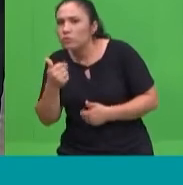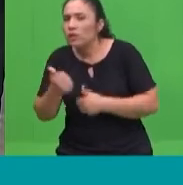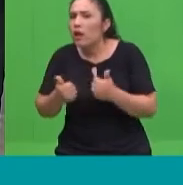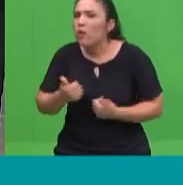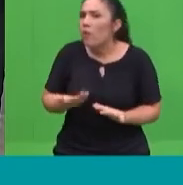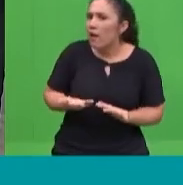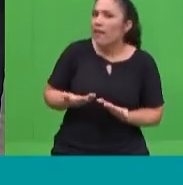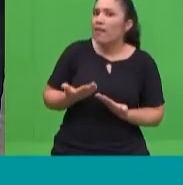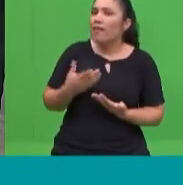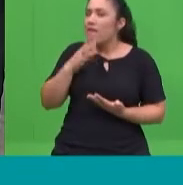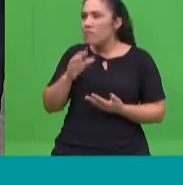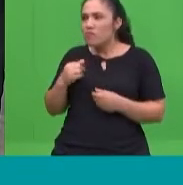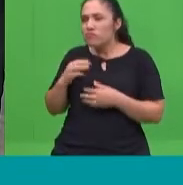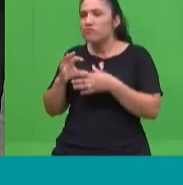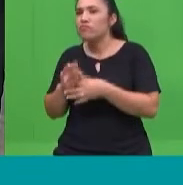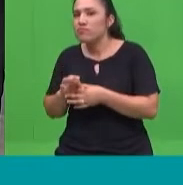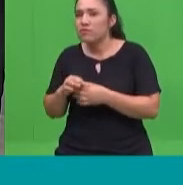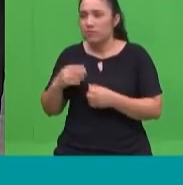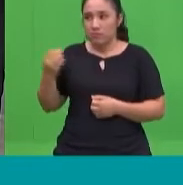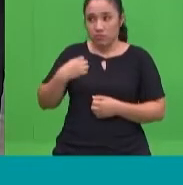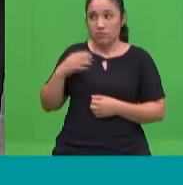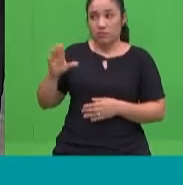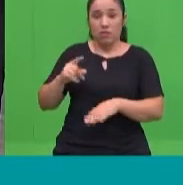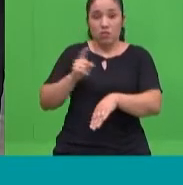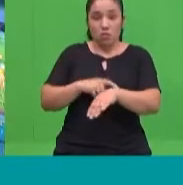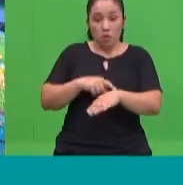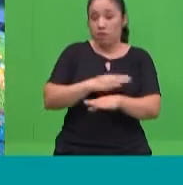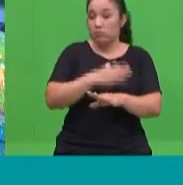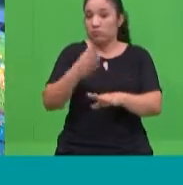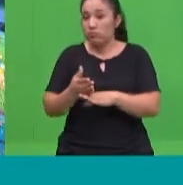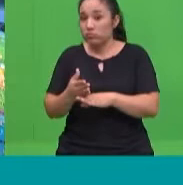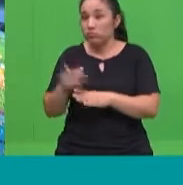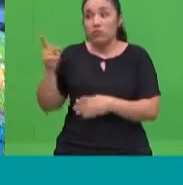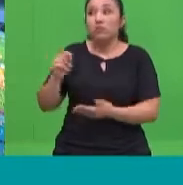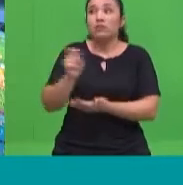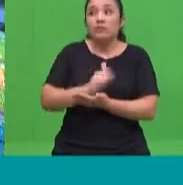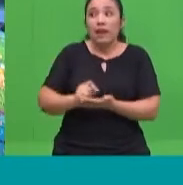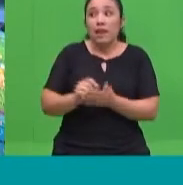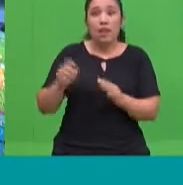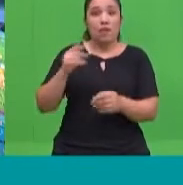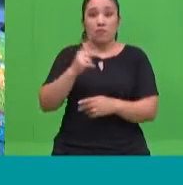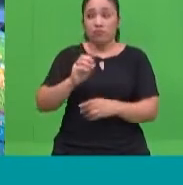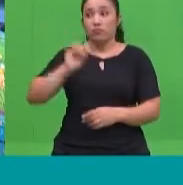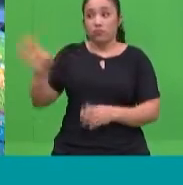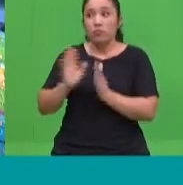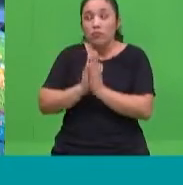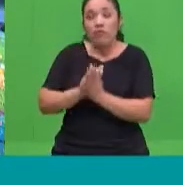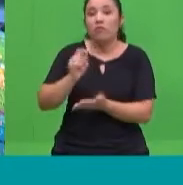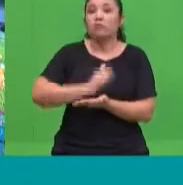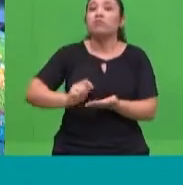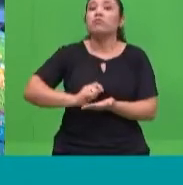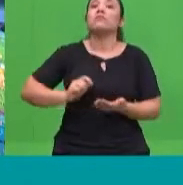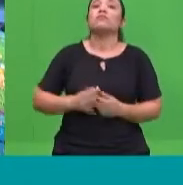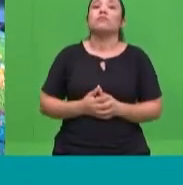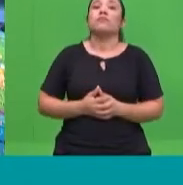el día de hoy? Mira, de tal hora a tal hora tenés tarea de tal cosa que envió la prof. Hay un